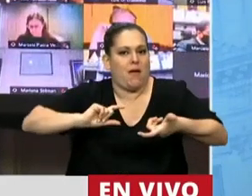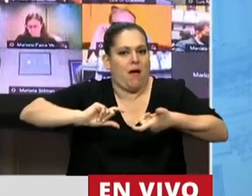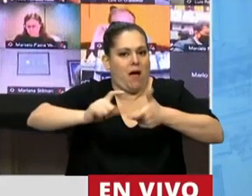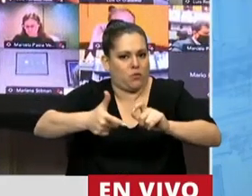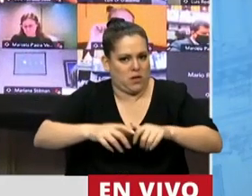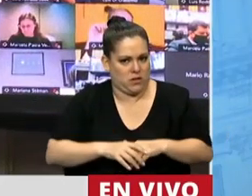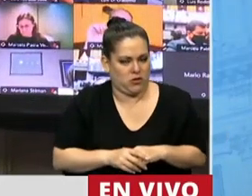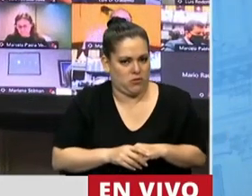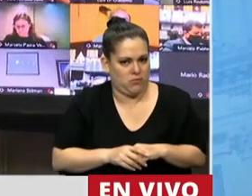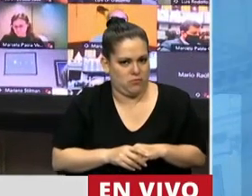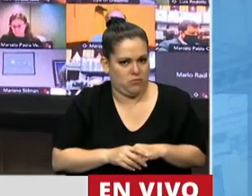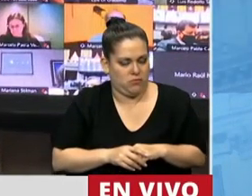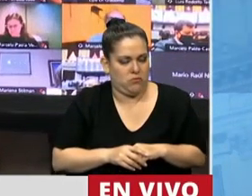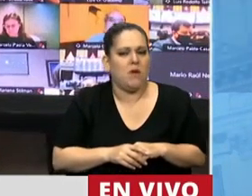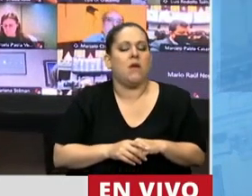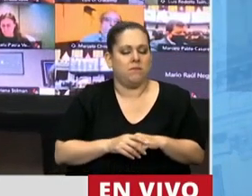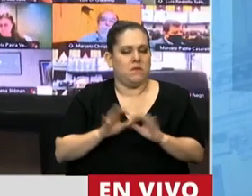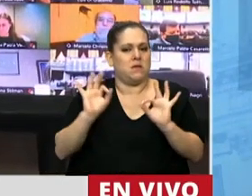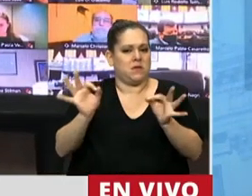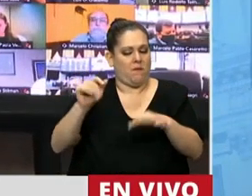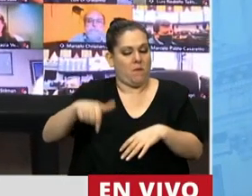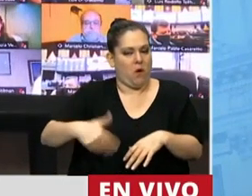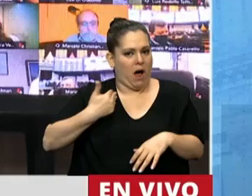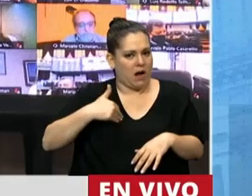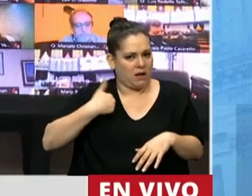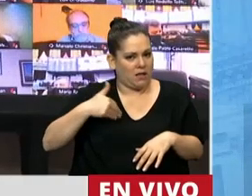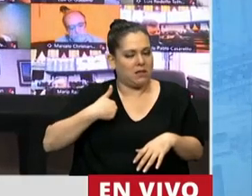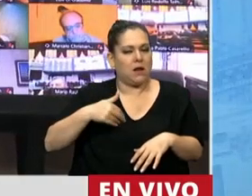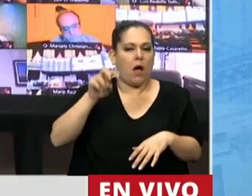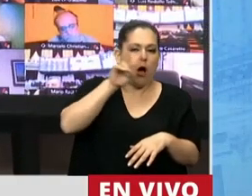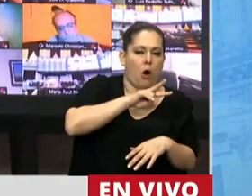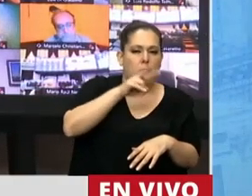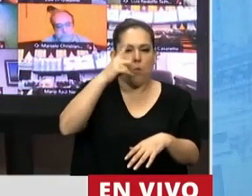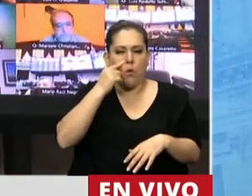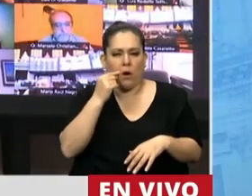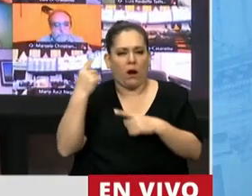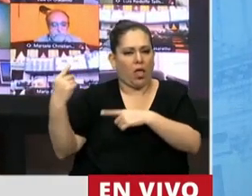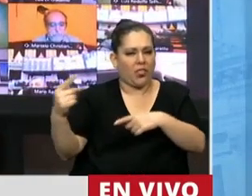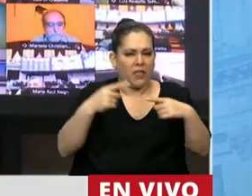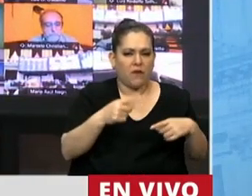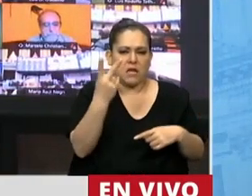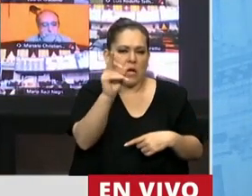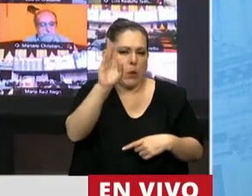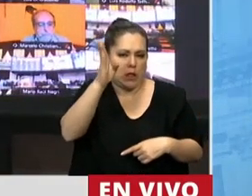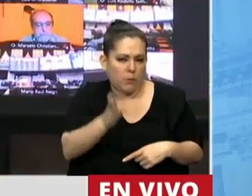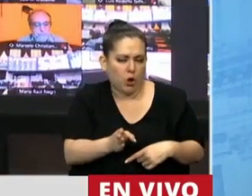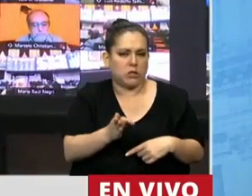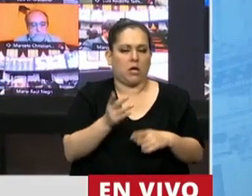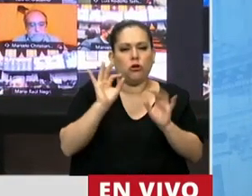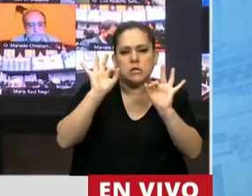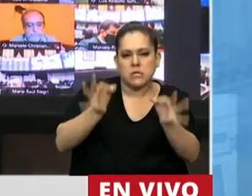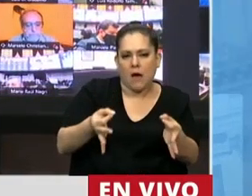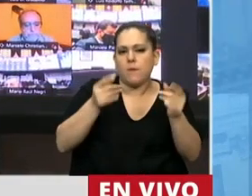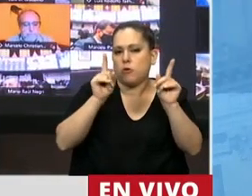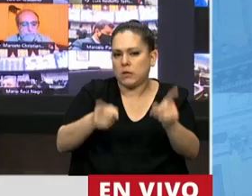Y en Argentina sabemos que la brecha salarial entre mujeres y varones supera el 20%. También sabemos